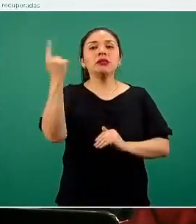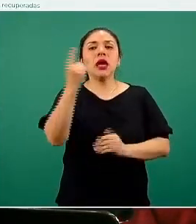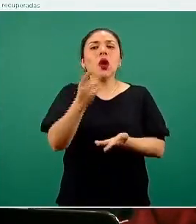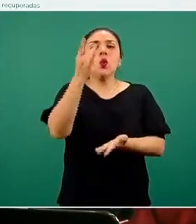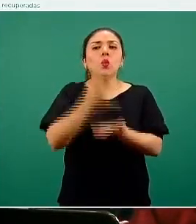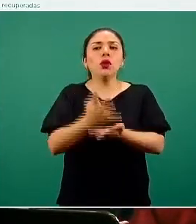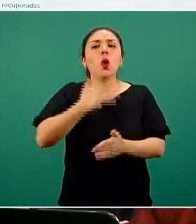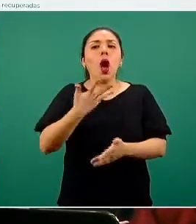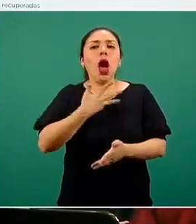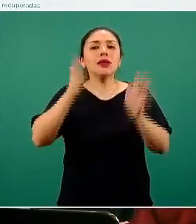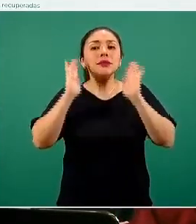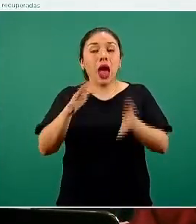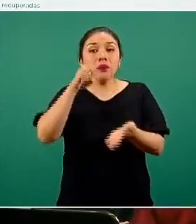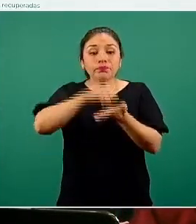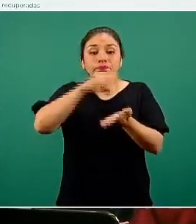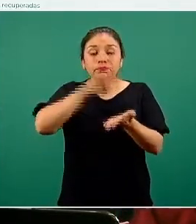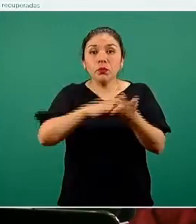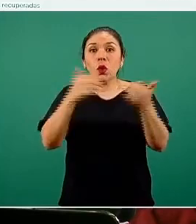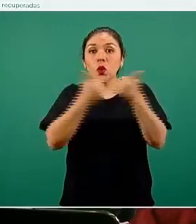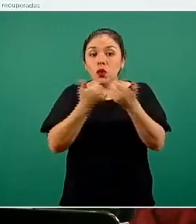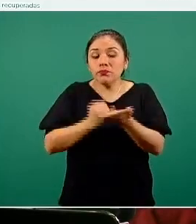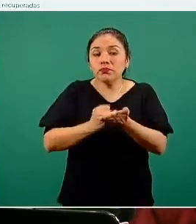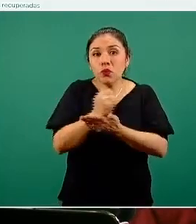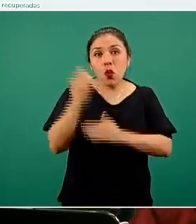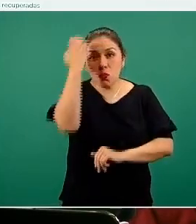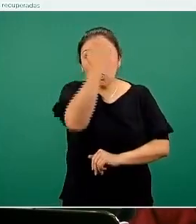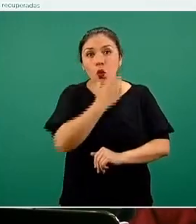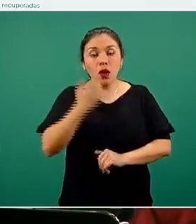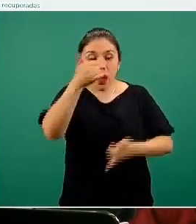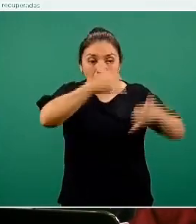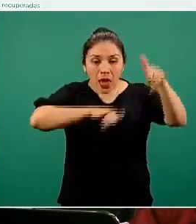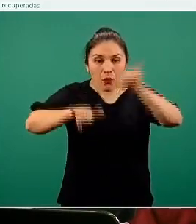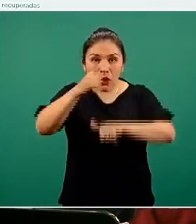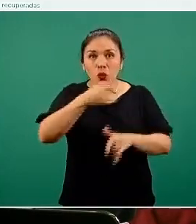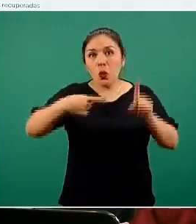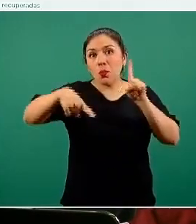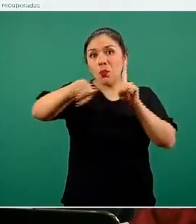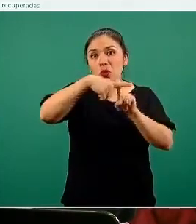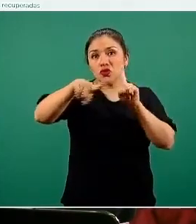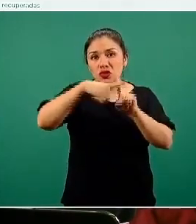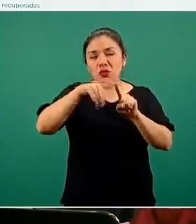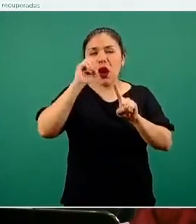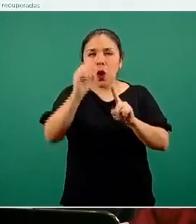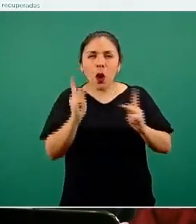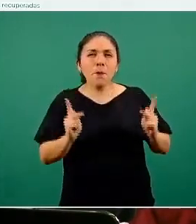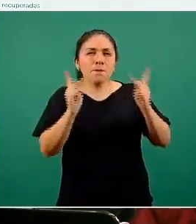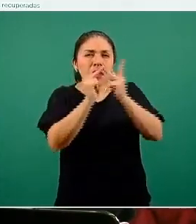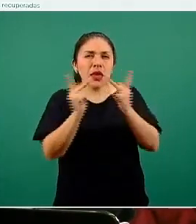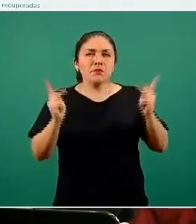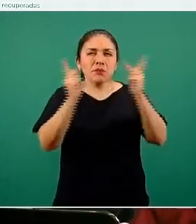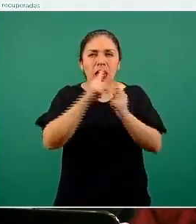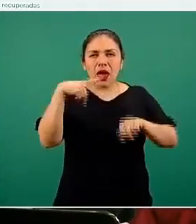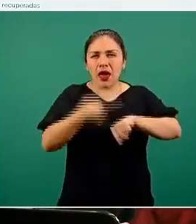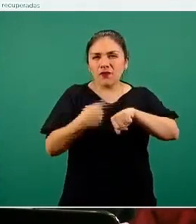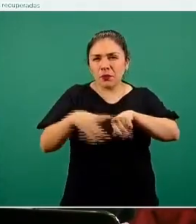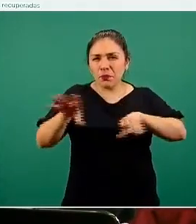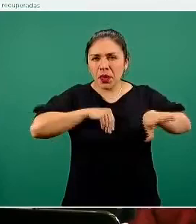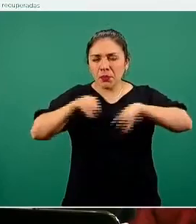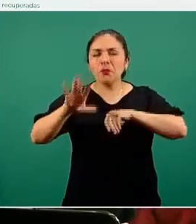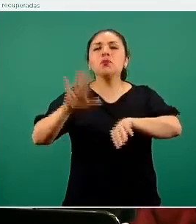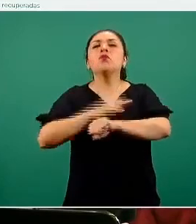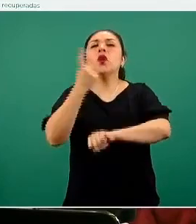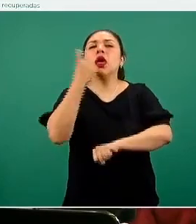se tiene confirmado por prueba de laboratorio positiva o clasificación epidemiológica y esto es porque, además, siempre